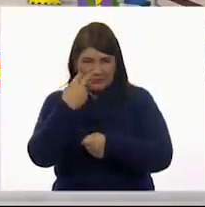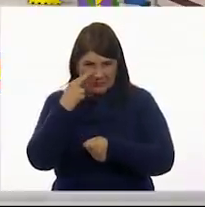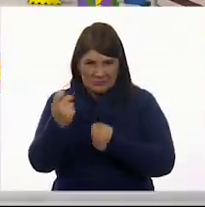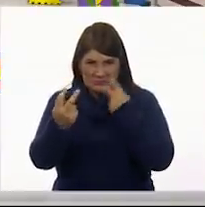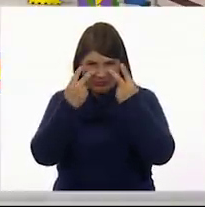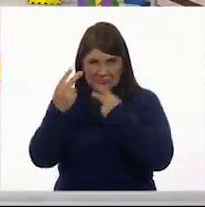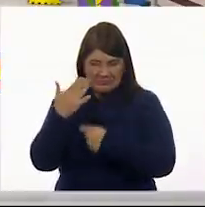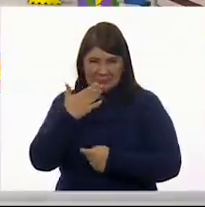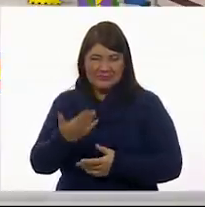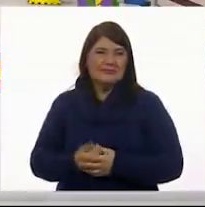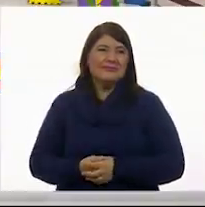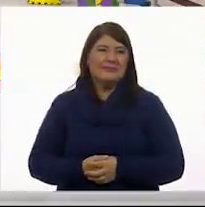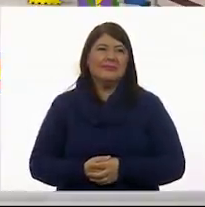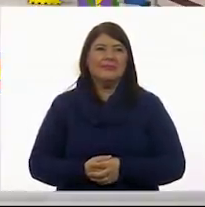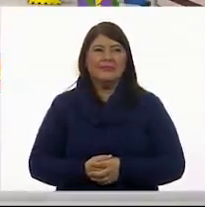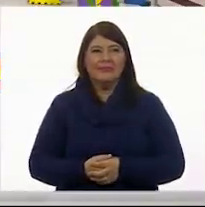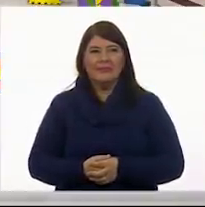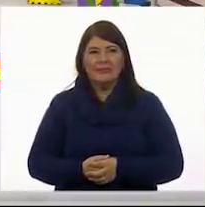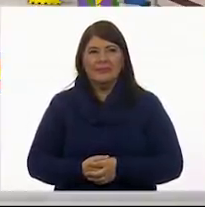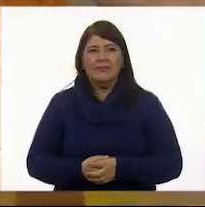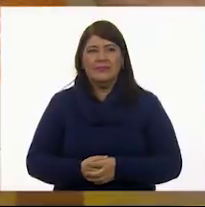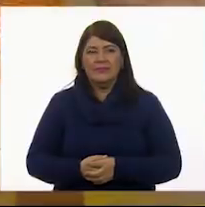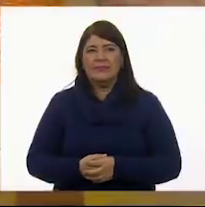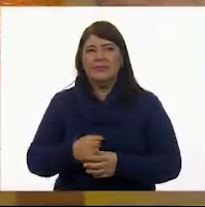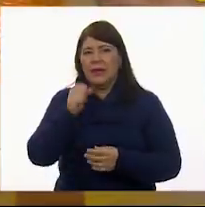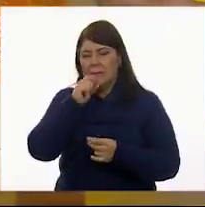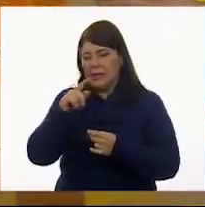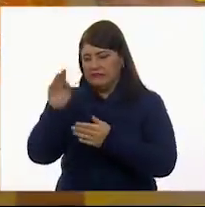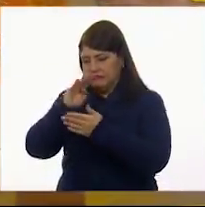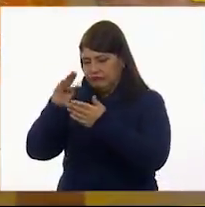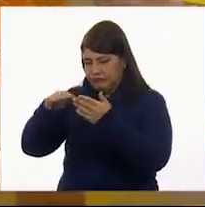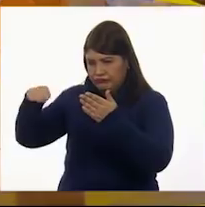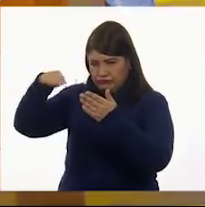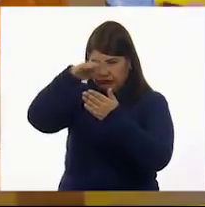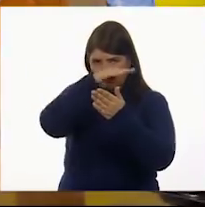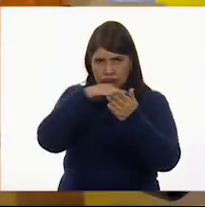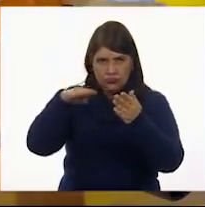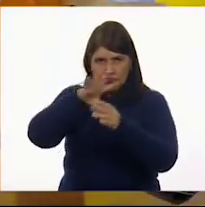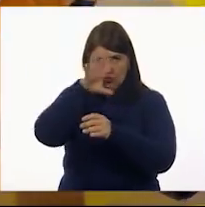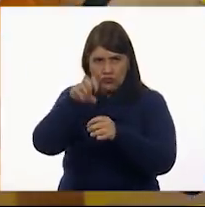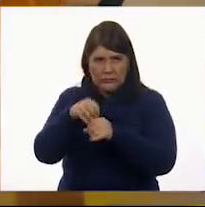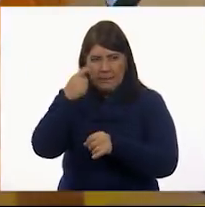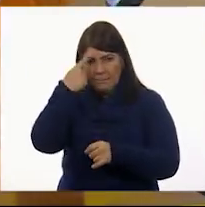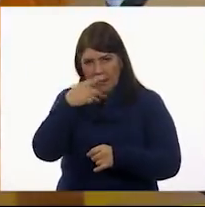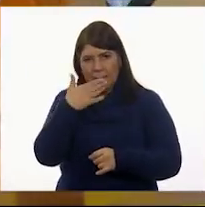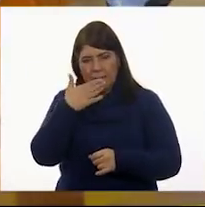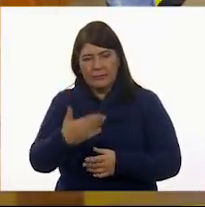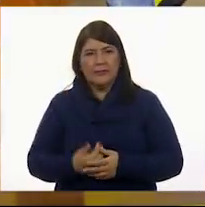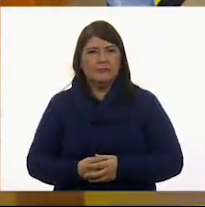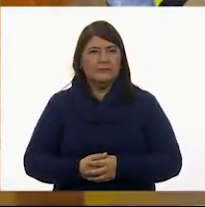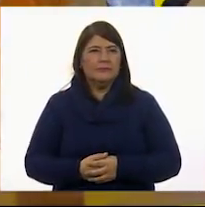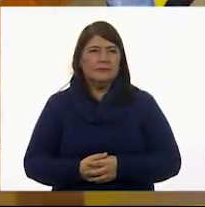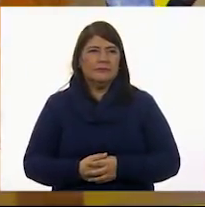Vamos a también rellenar la hoja para que quede muy bien.